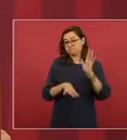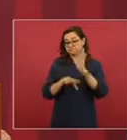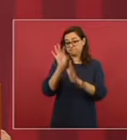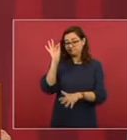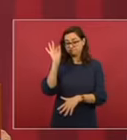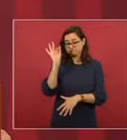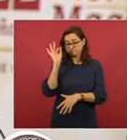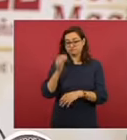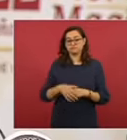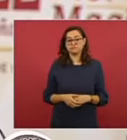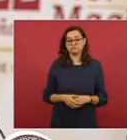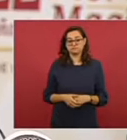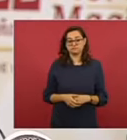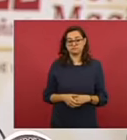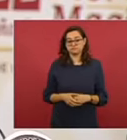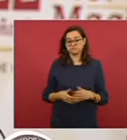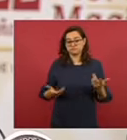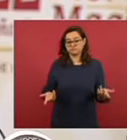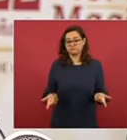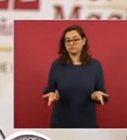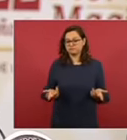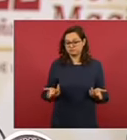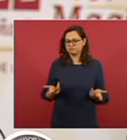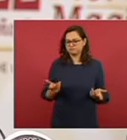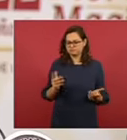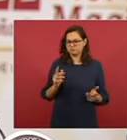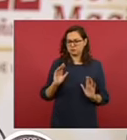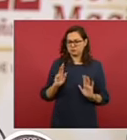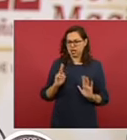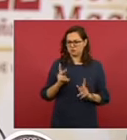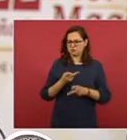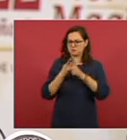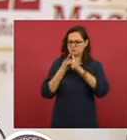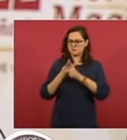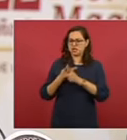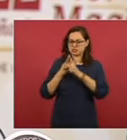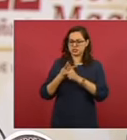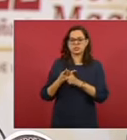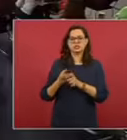aquí lo referimos, la justicia finalmente llega y no hay crimen sin castigo. Entonces vamos...